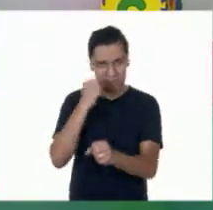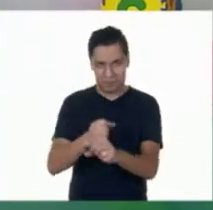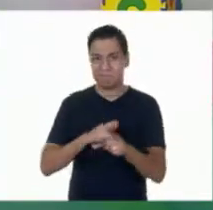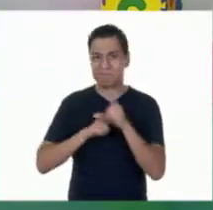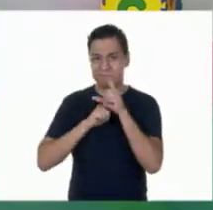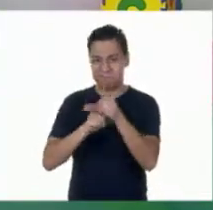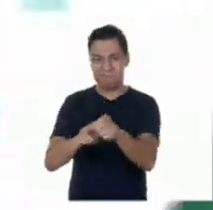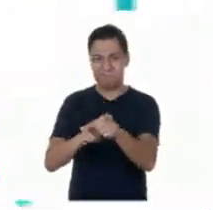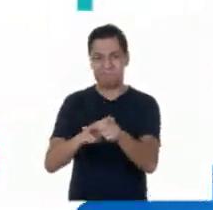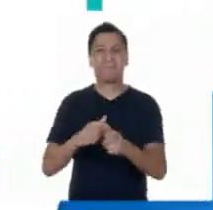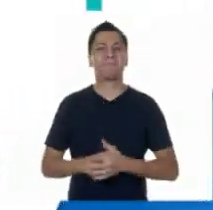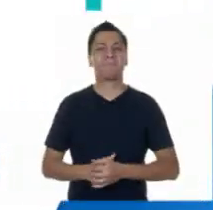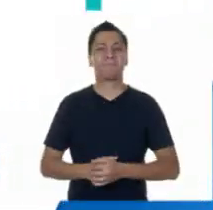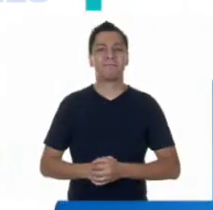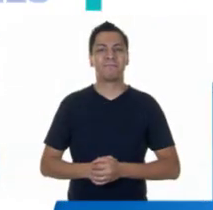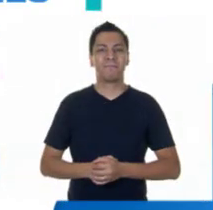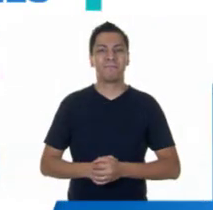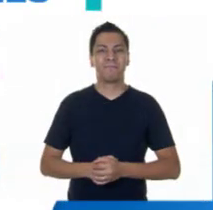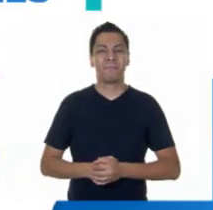hayas disfrutado tanto como nosotros.